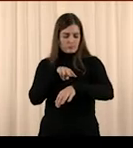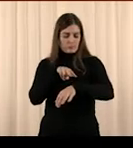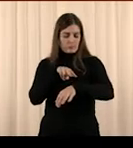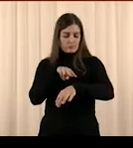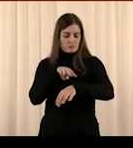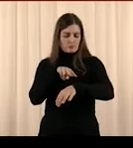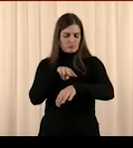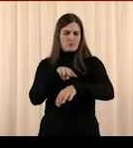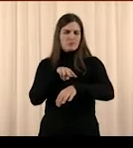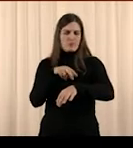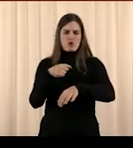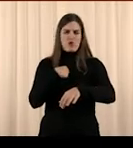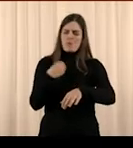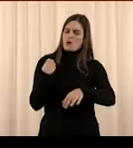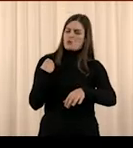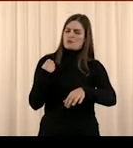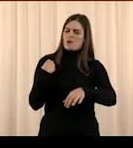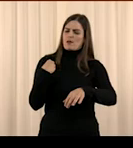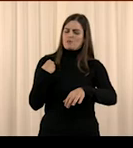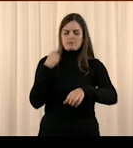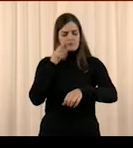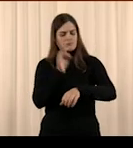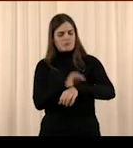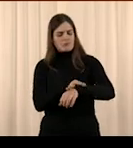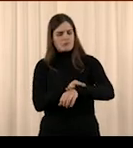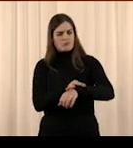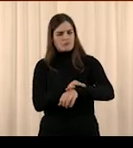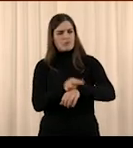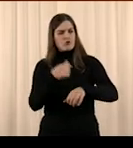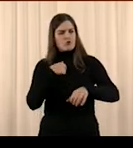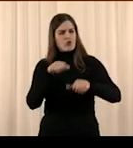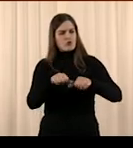podríamos preguntarnos, ¿He hecho